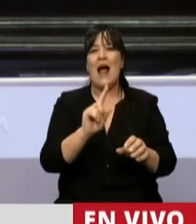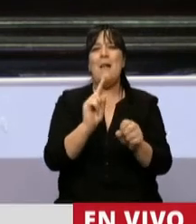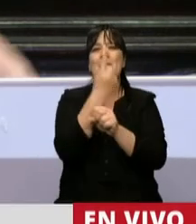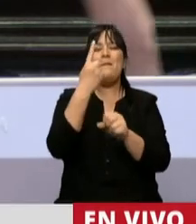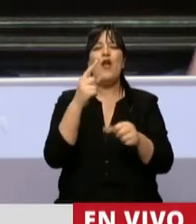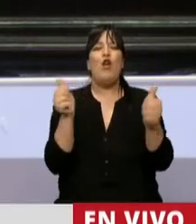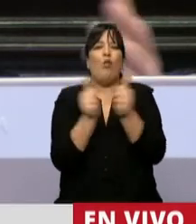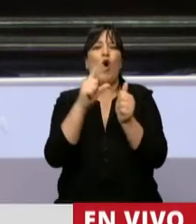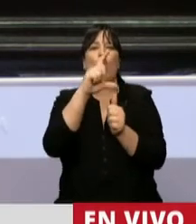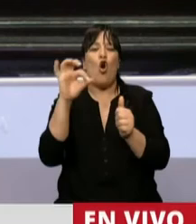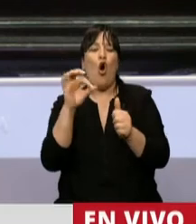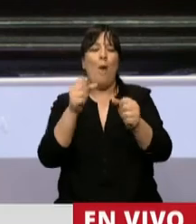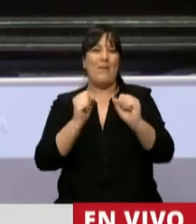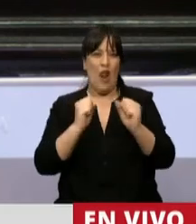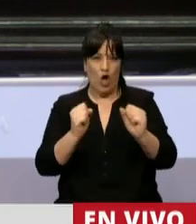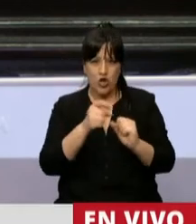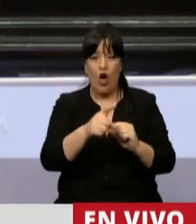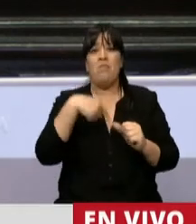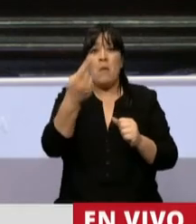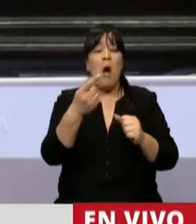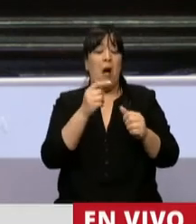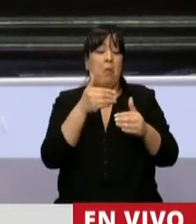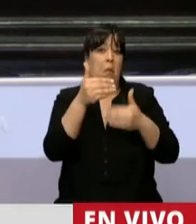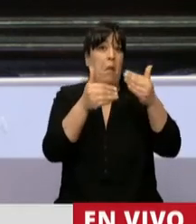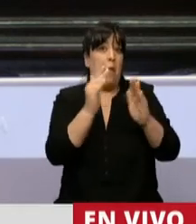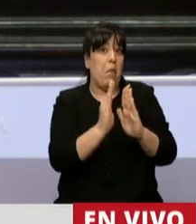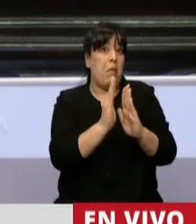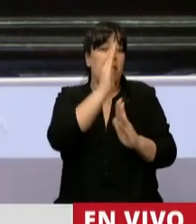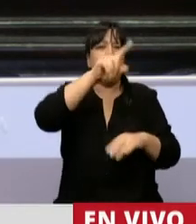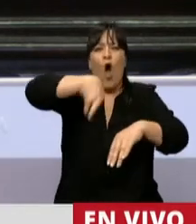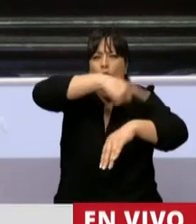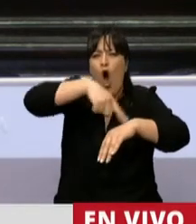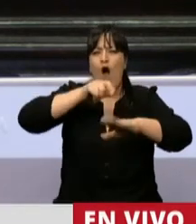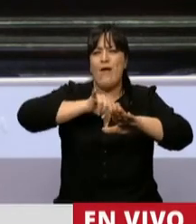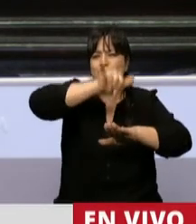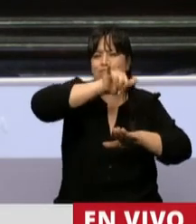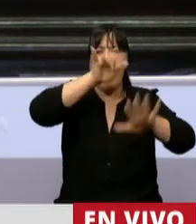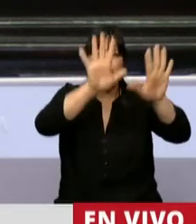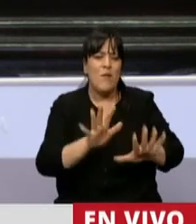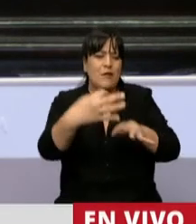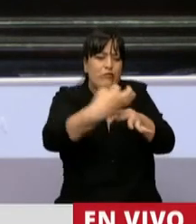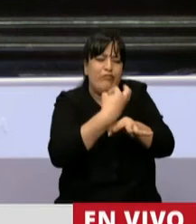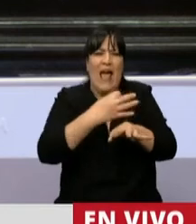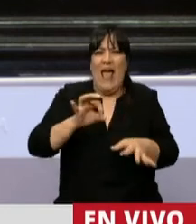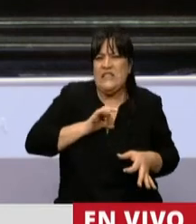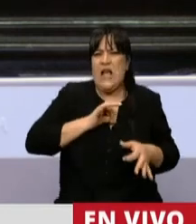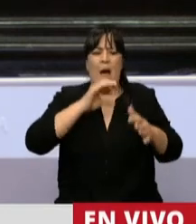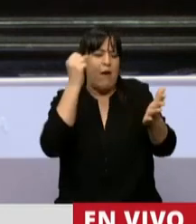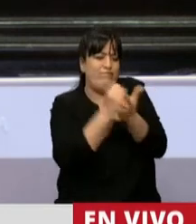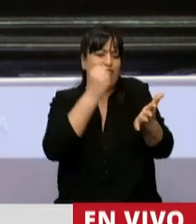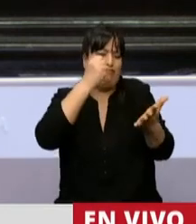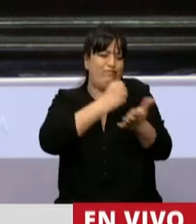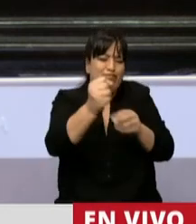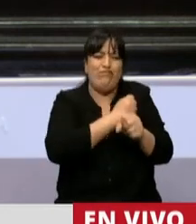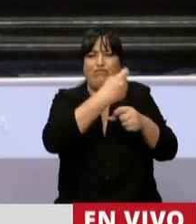copiloto de cabotaje, luego regional, y después de muchas horas de vuelo, de capacitarse, de rendir exámenes, de certificar,